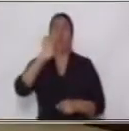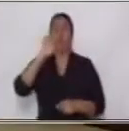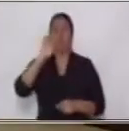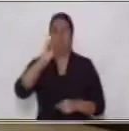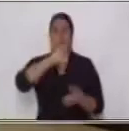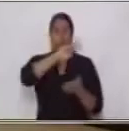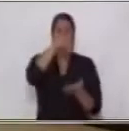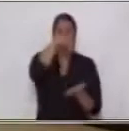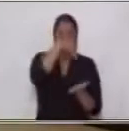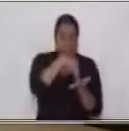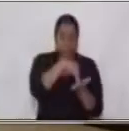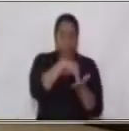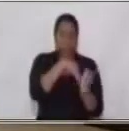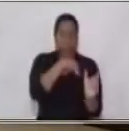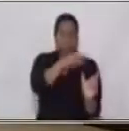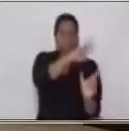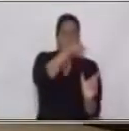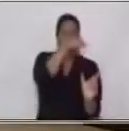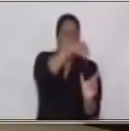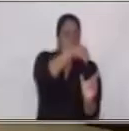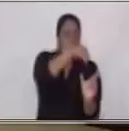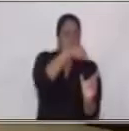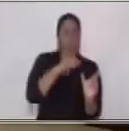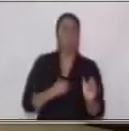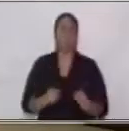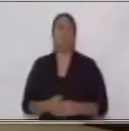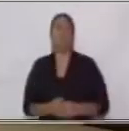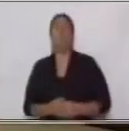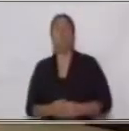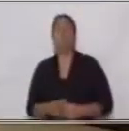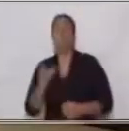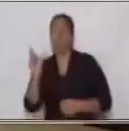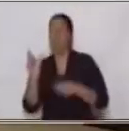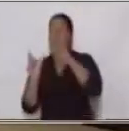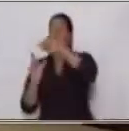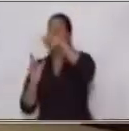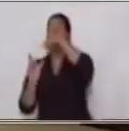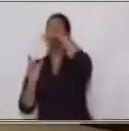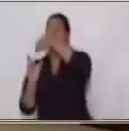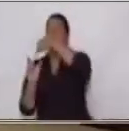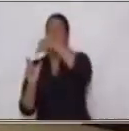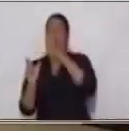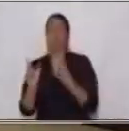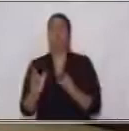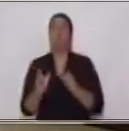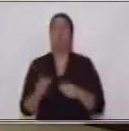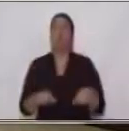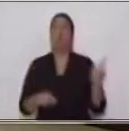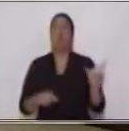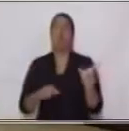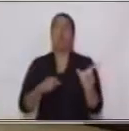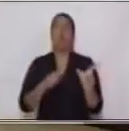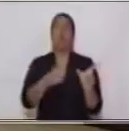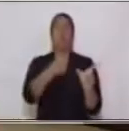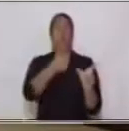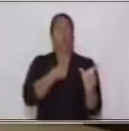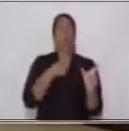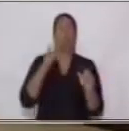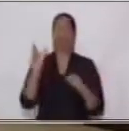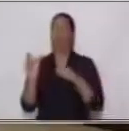y como, que es la acción, cumple la función del núcleo del predicado. Pero en la siguiente,